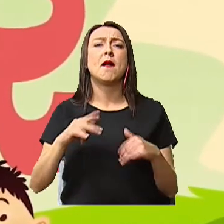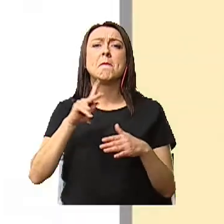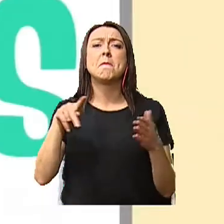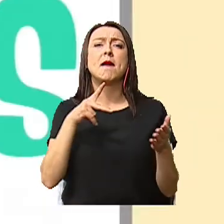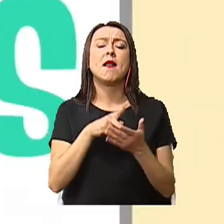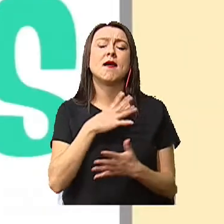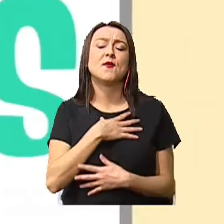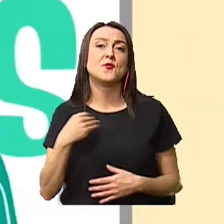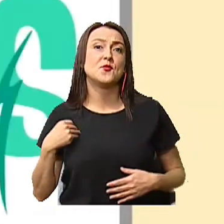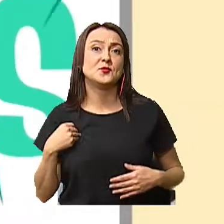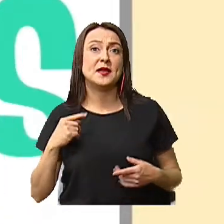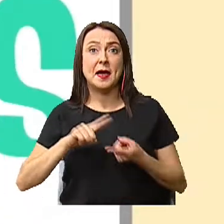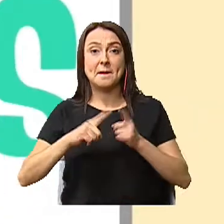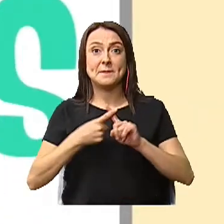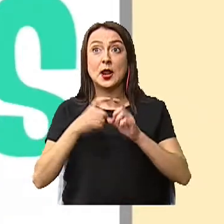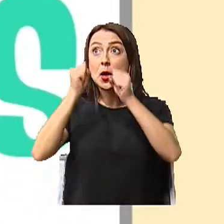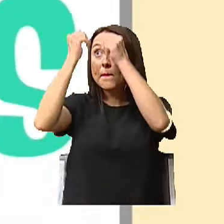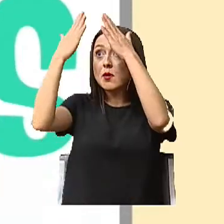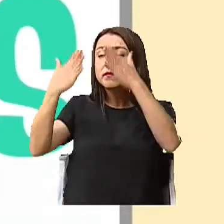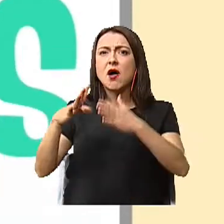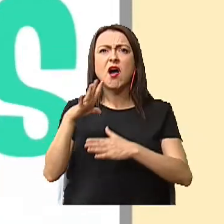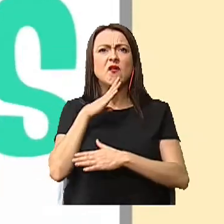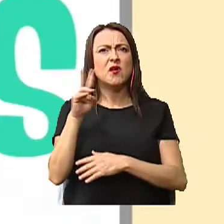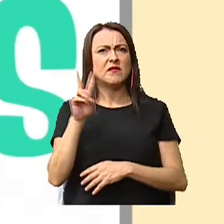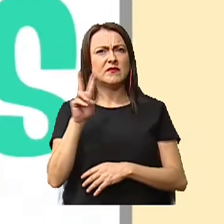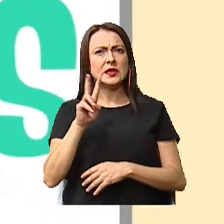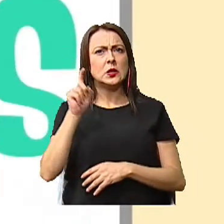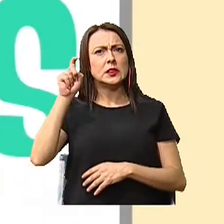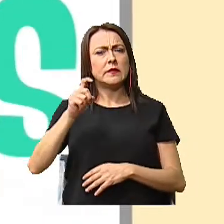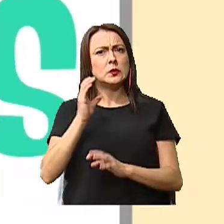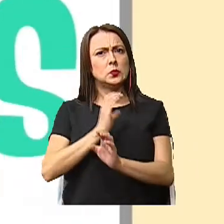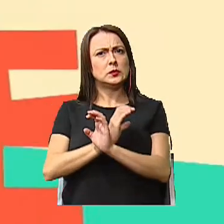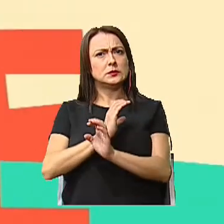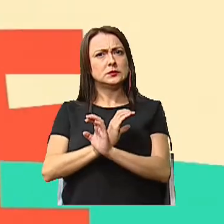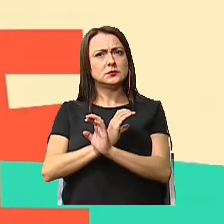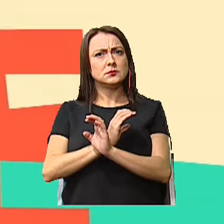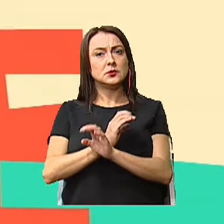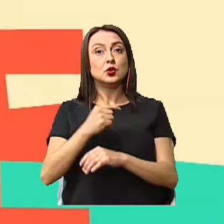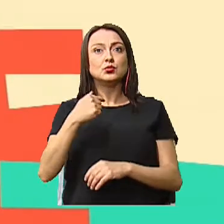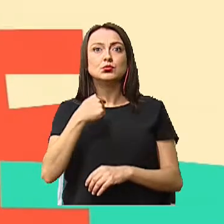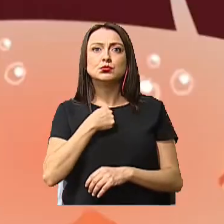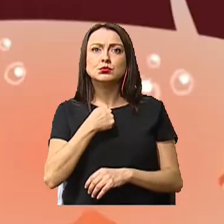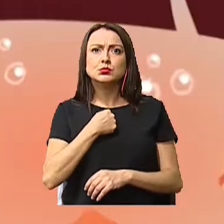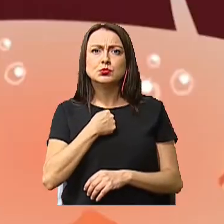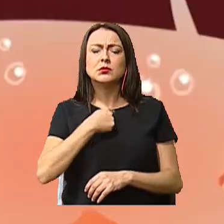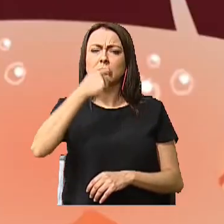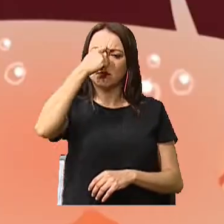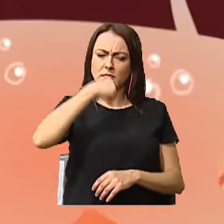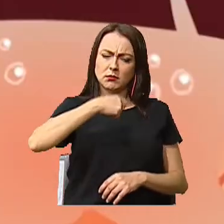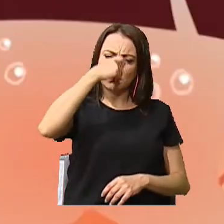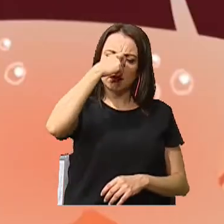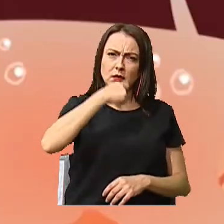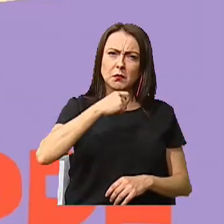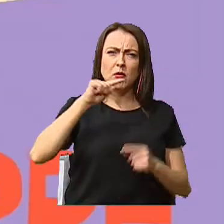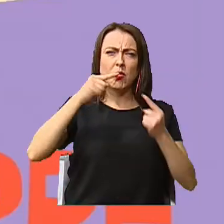mis amigos. La maestra nos habló de un virus del que tenemos que protegernos. Yo tuve gripe, me dio dolor de cabeza,